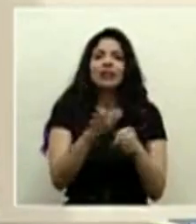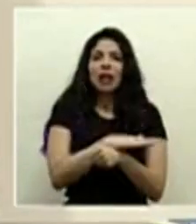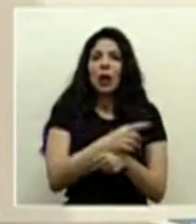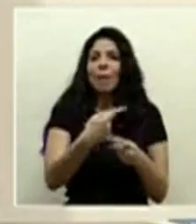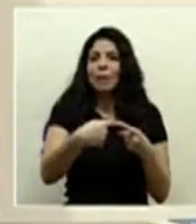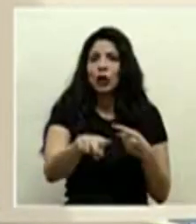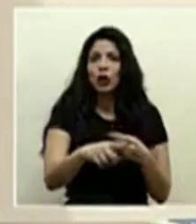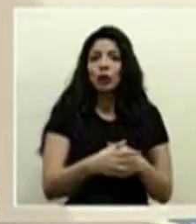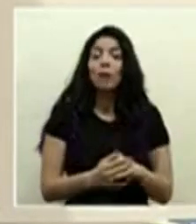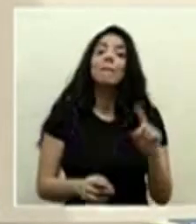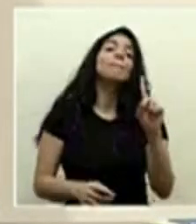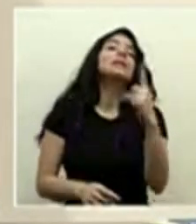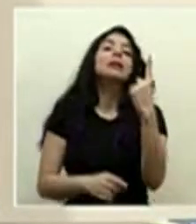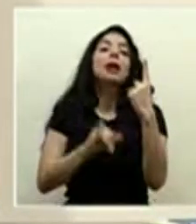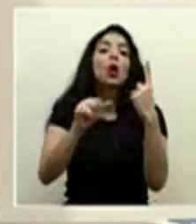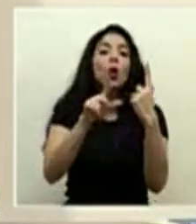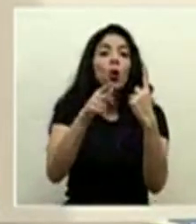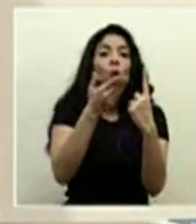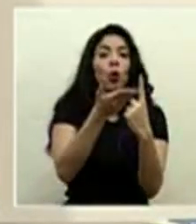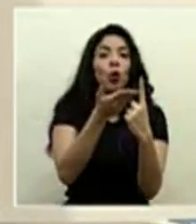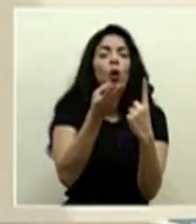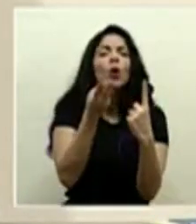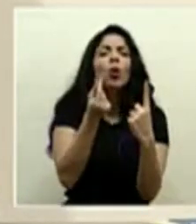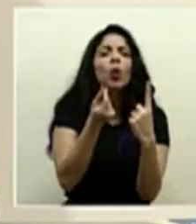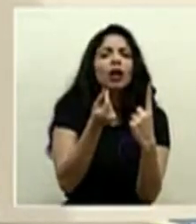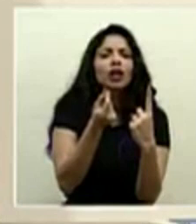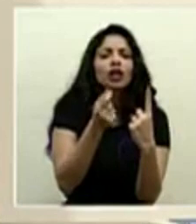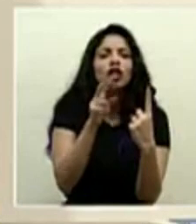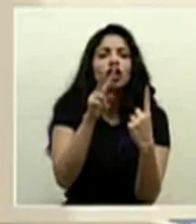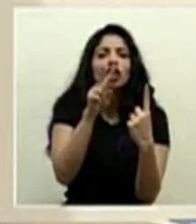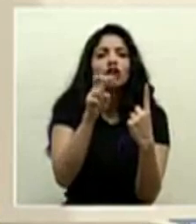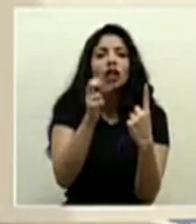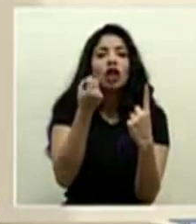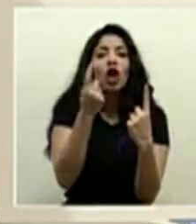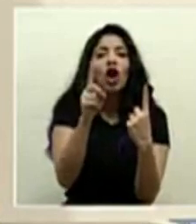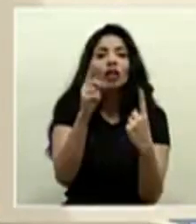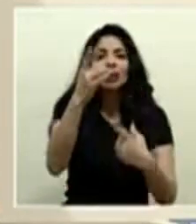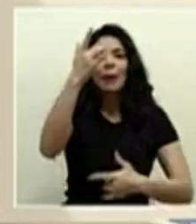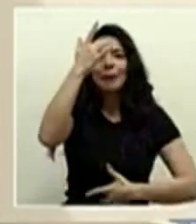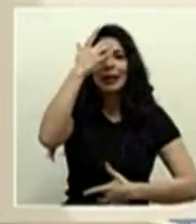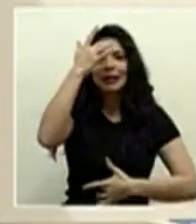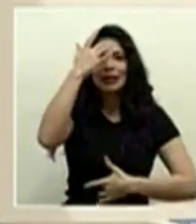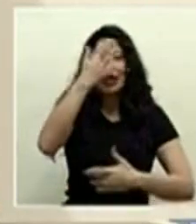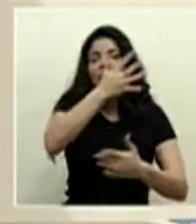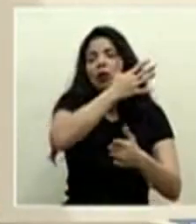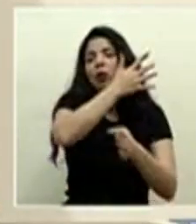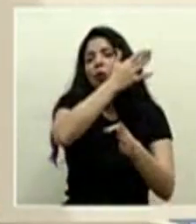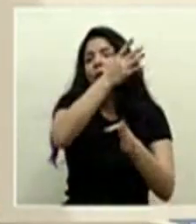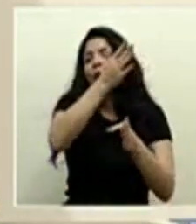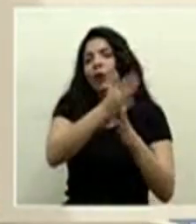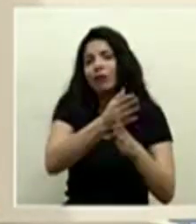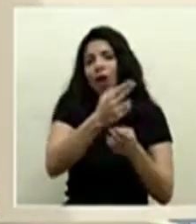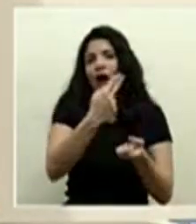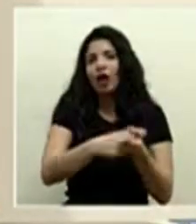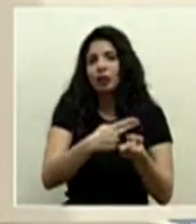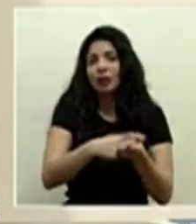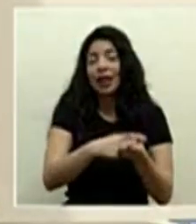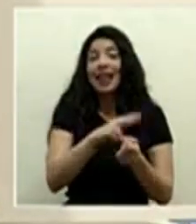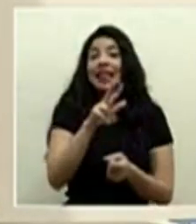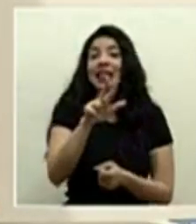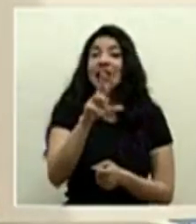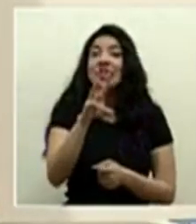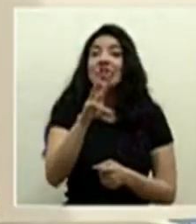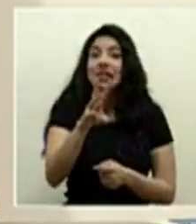1 de julio habíamos tenido 211 pacientes hospitalizados de los cuales 36